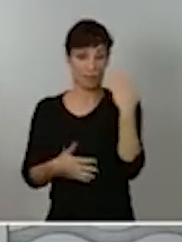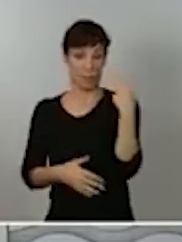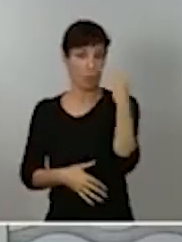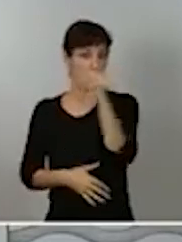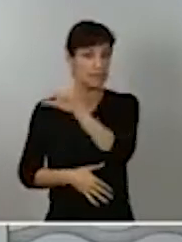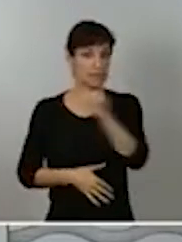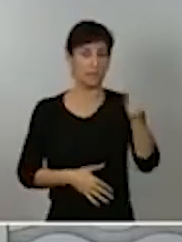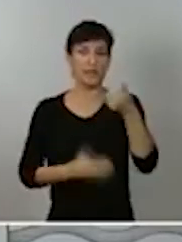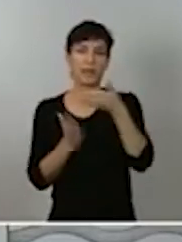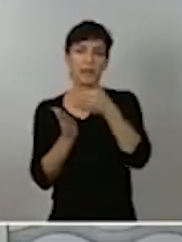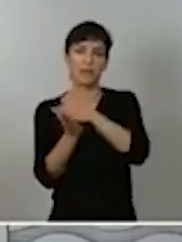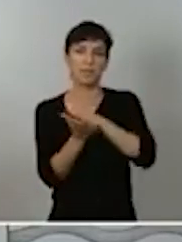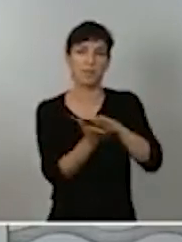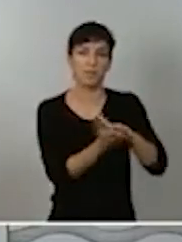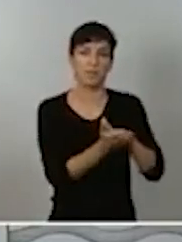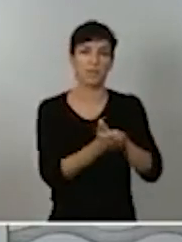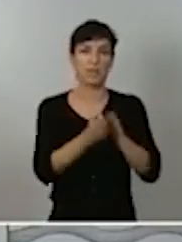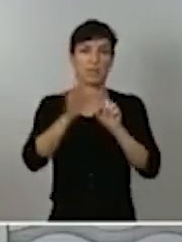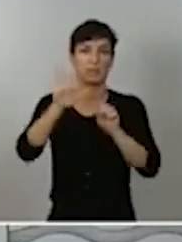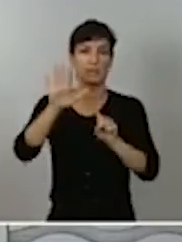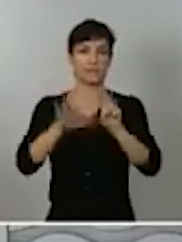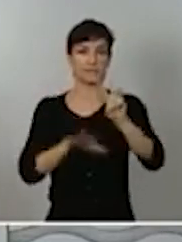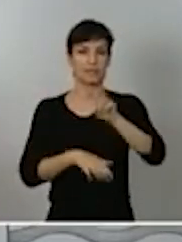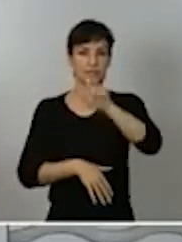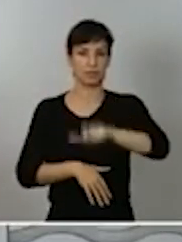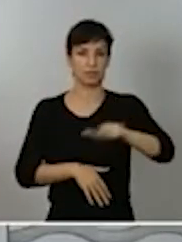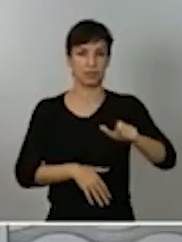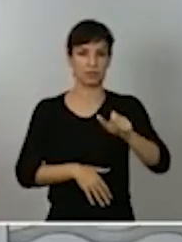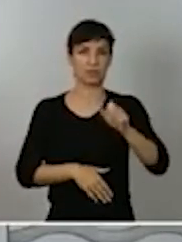63 personas por COVID-19 en la Comunidad de Madrid.